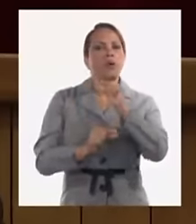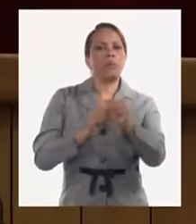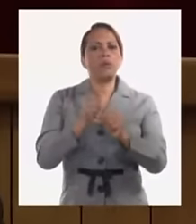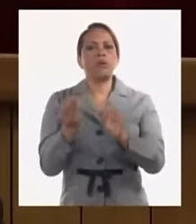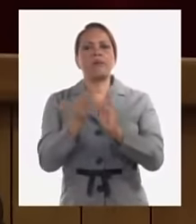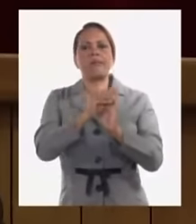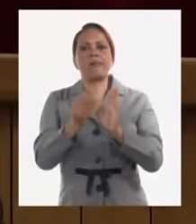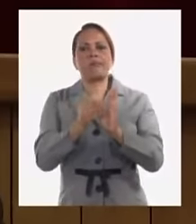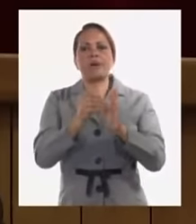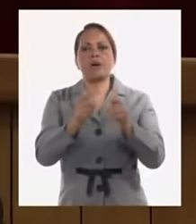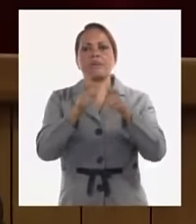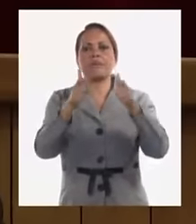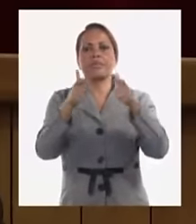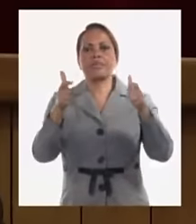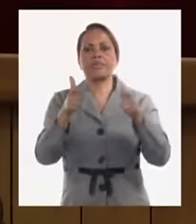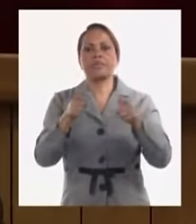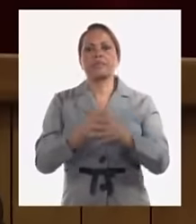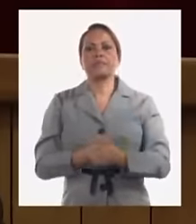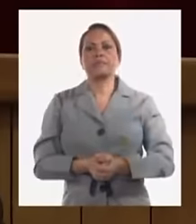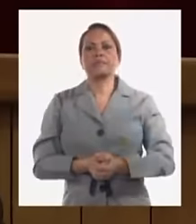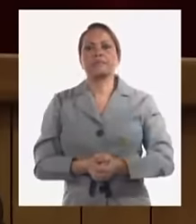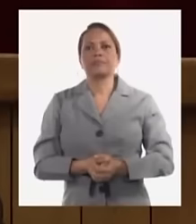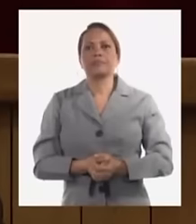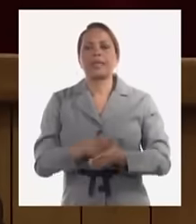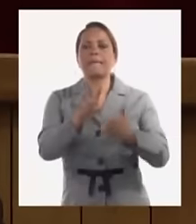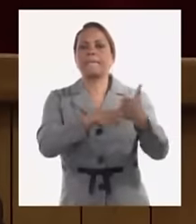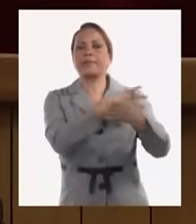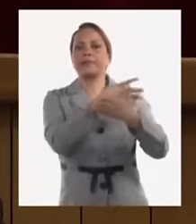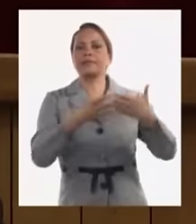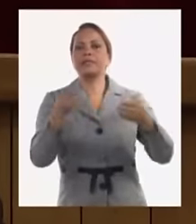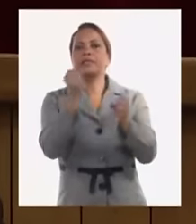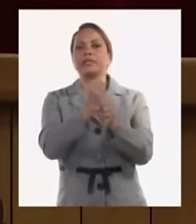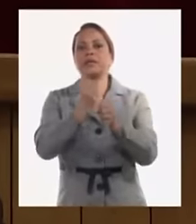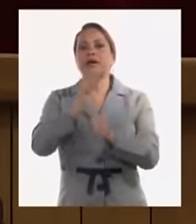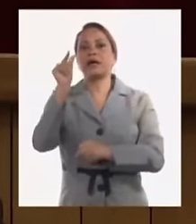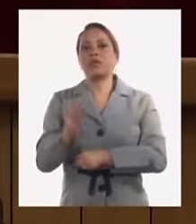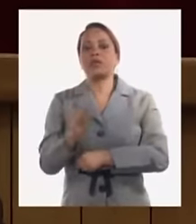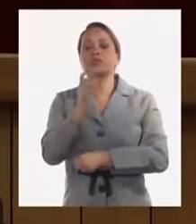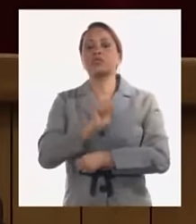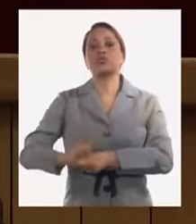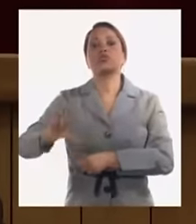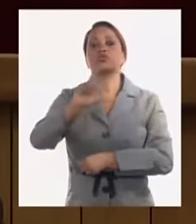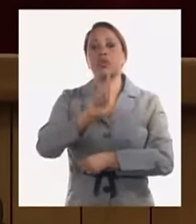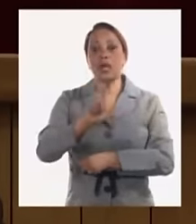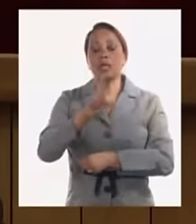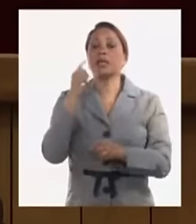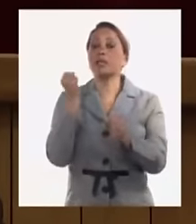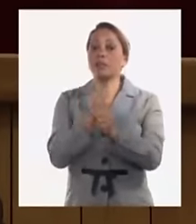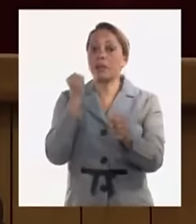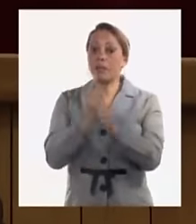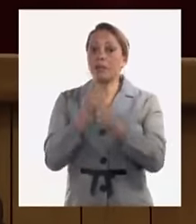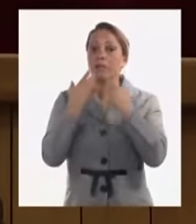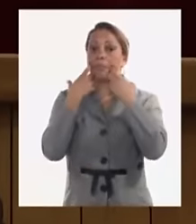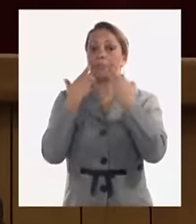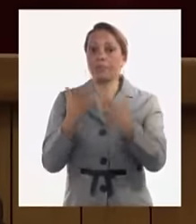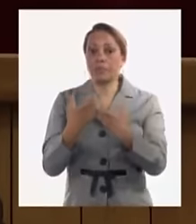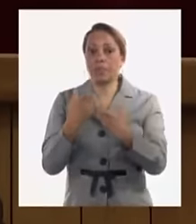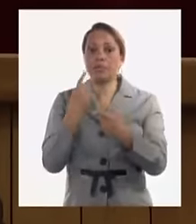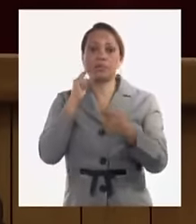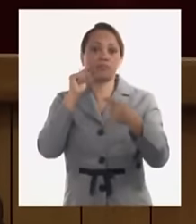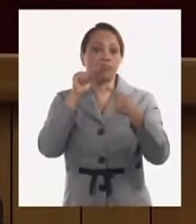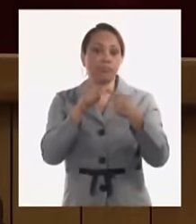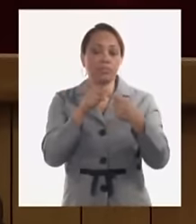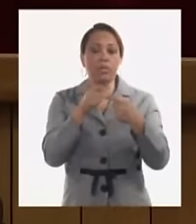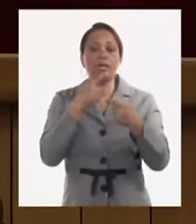e incrementando las plantillas de trabajadores sociales que están jugando un papel clave en este